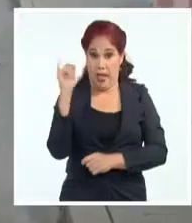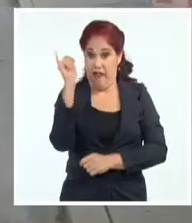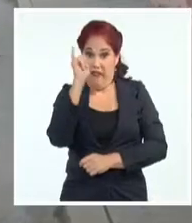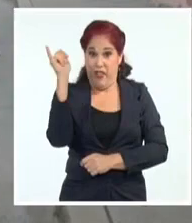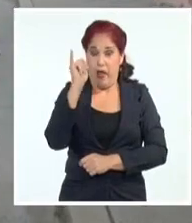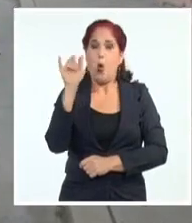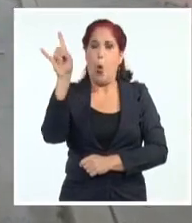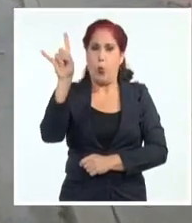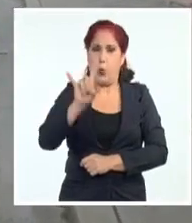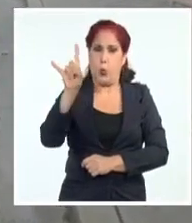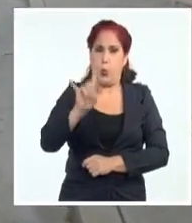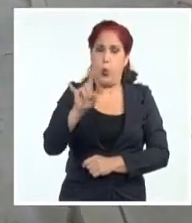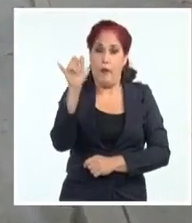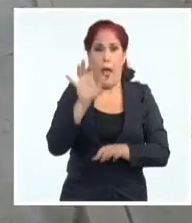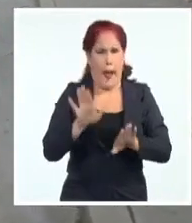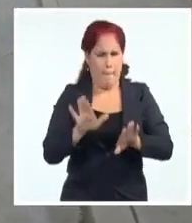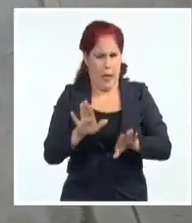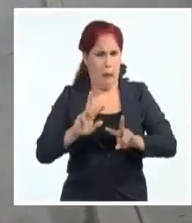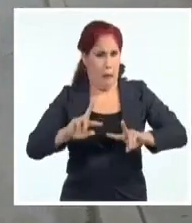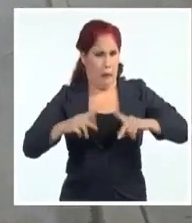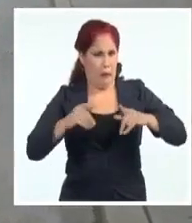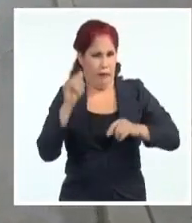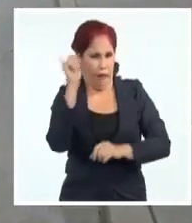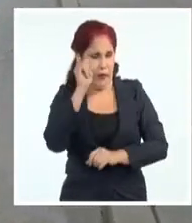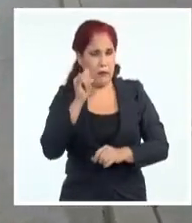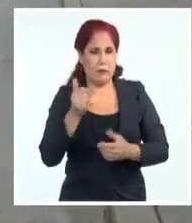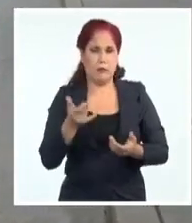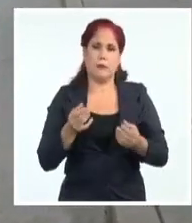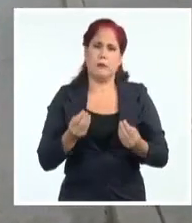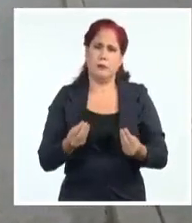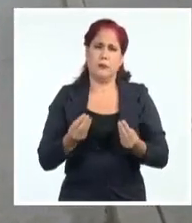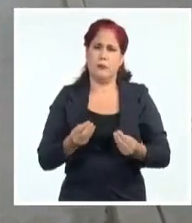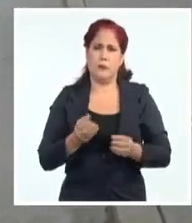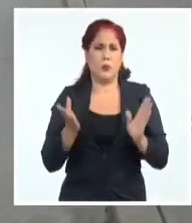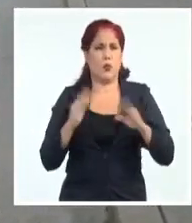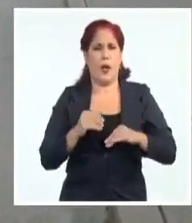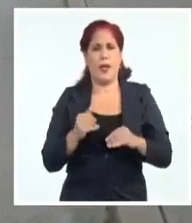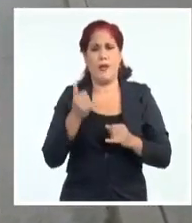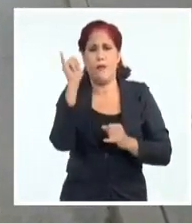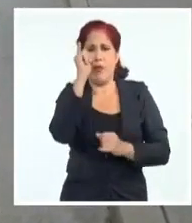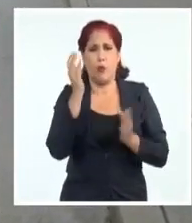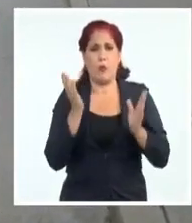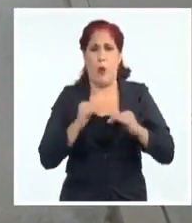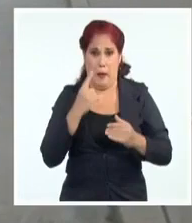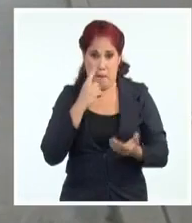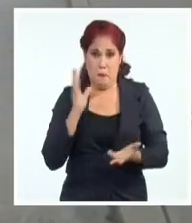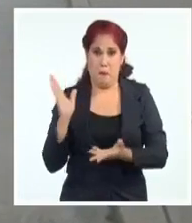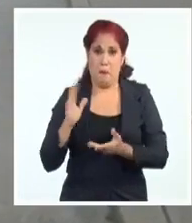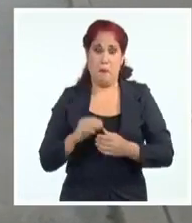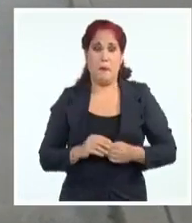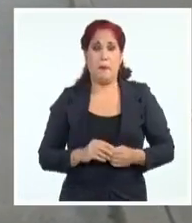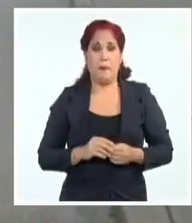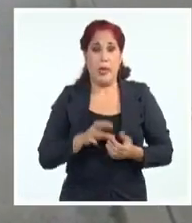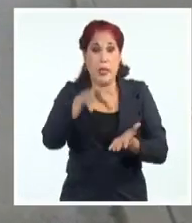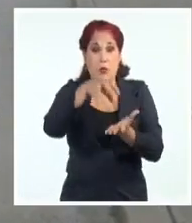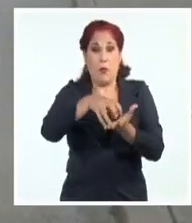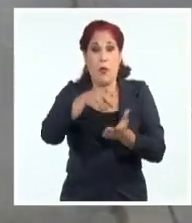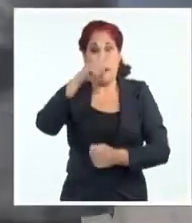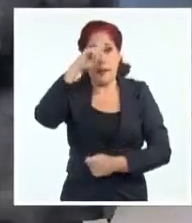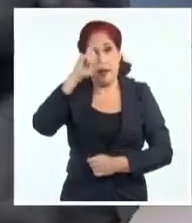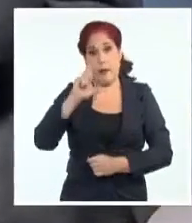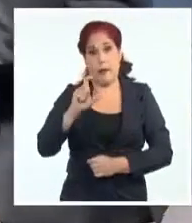estoy descargando. O sea, esperen que lo bueno viene después. Veamos qué sucedió realmente en la ciudad de Santa Clara.